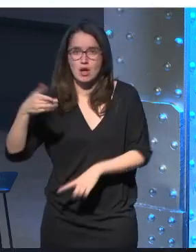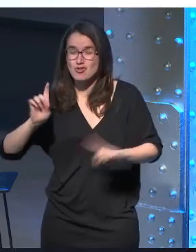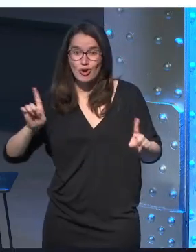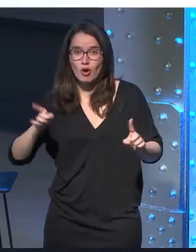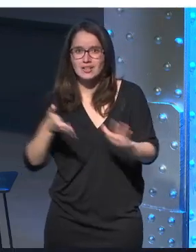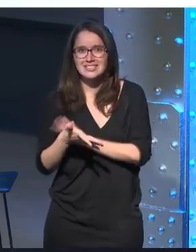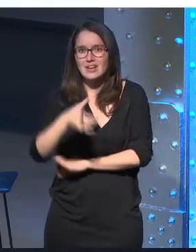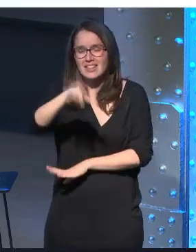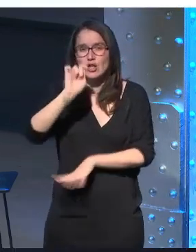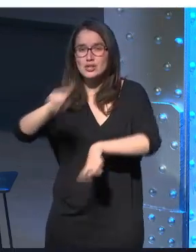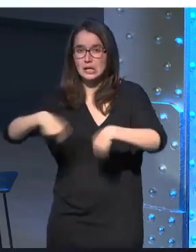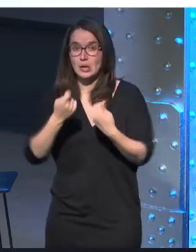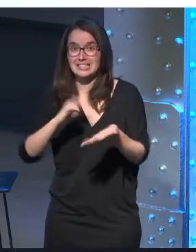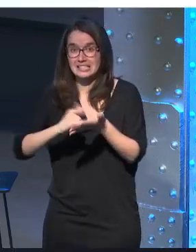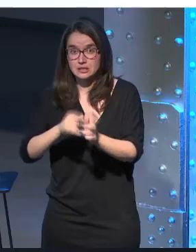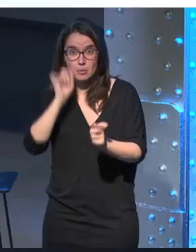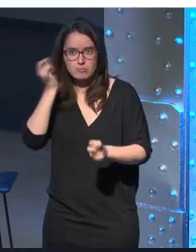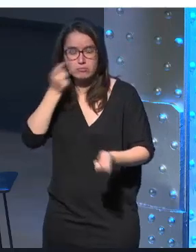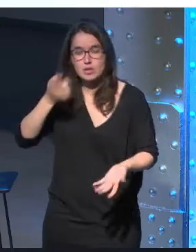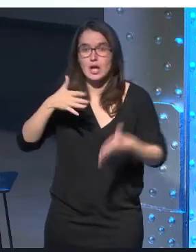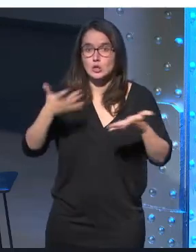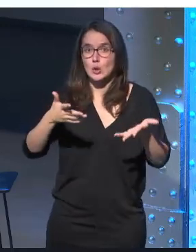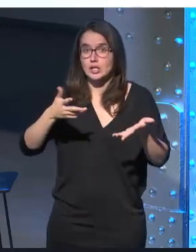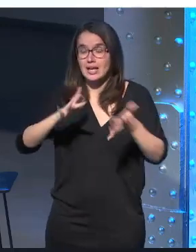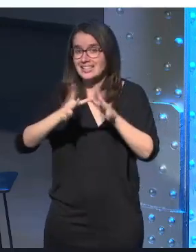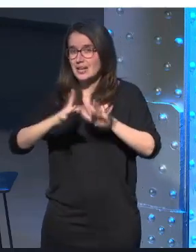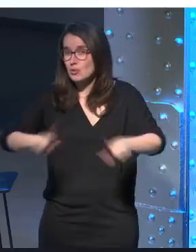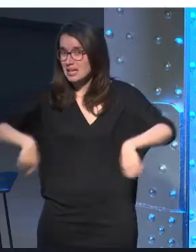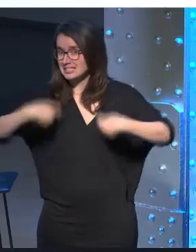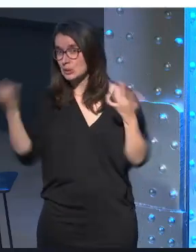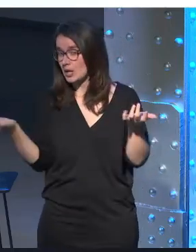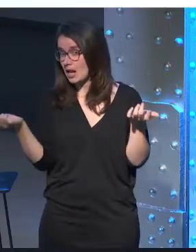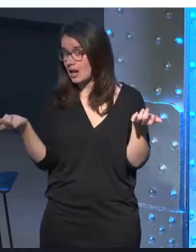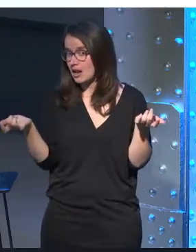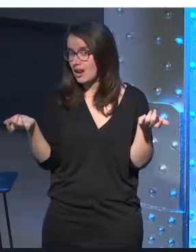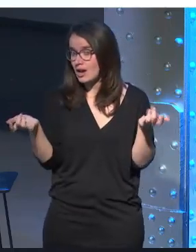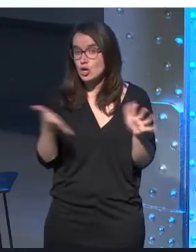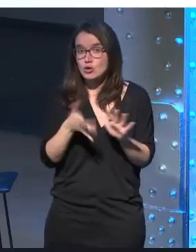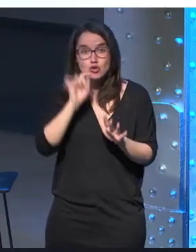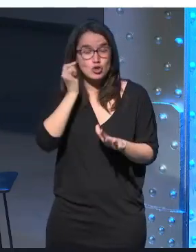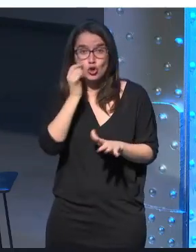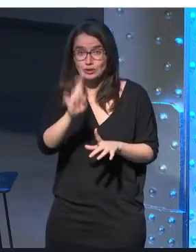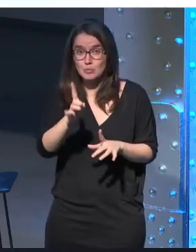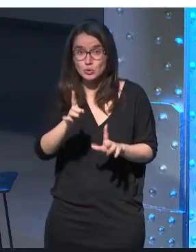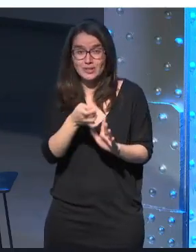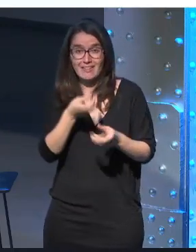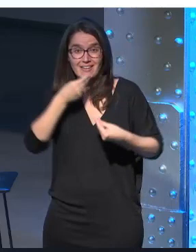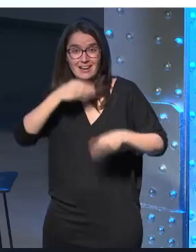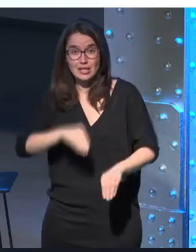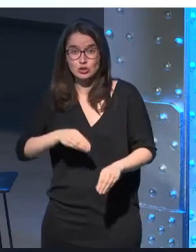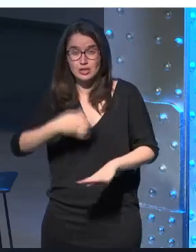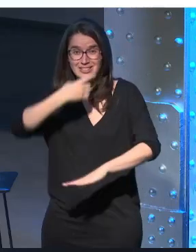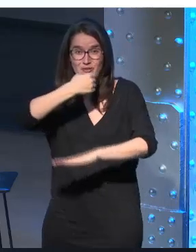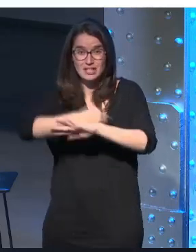naturales el sistema se dará cuenta de ello y por lo tanto la interacción será mucho más natural no nos estaremos dando cuenta que la narración nos está